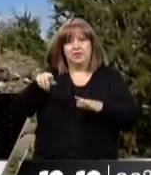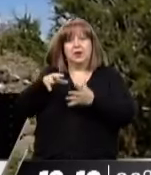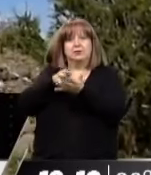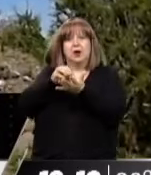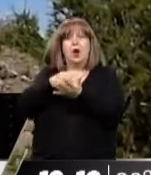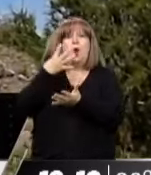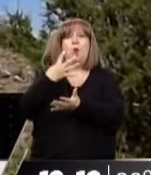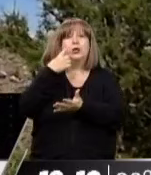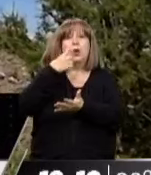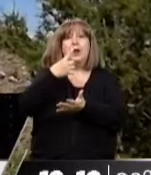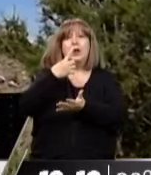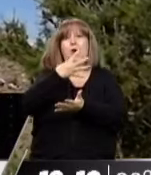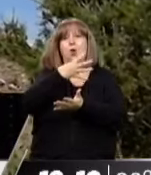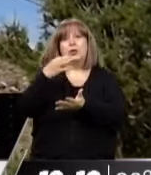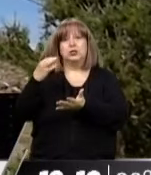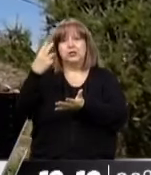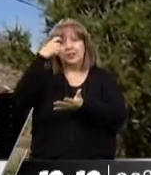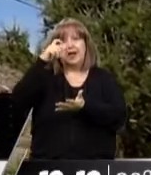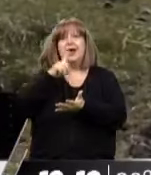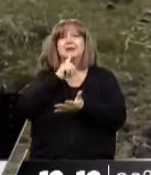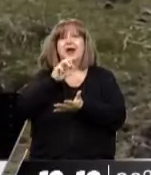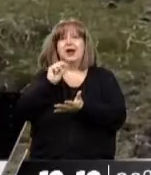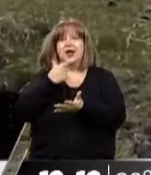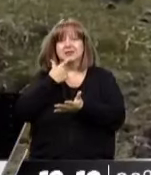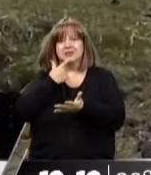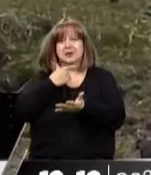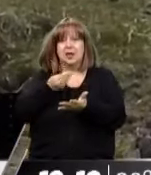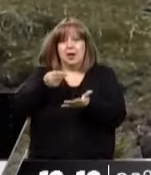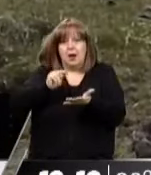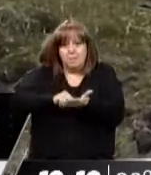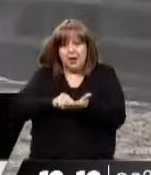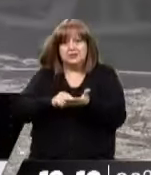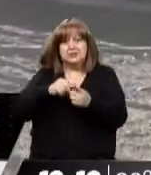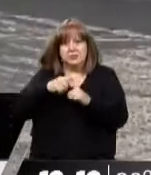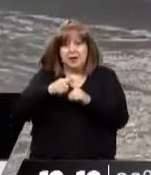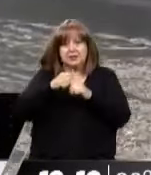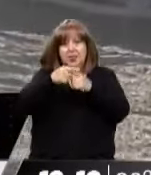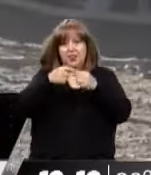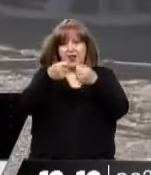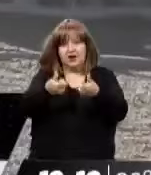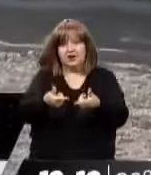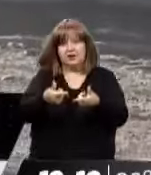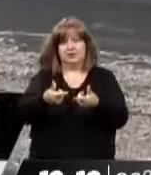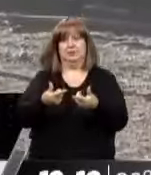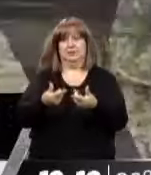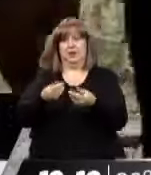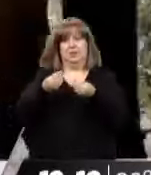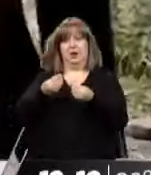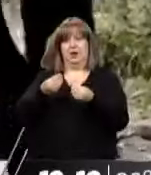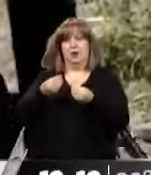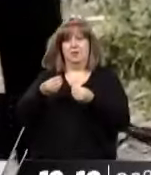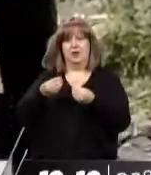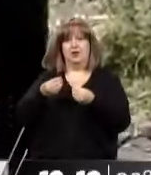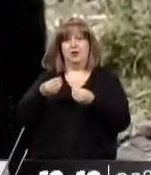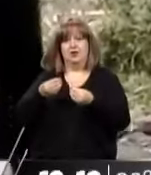estas 4.400 y pico hectáreas, se conoció también que son las tierras cercanas a la